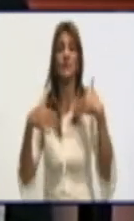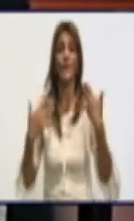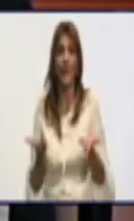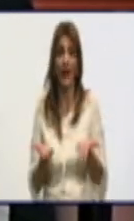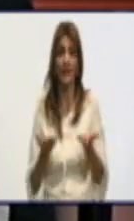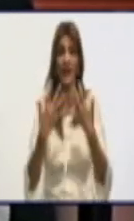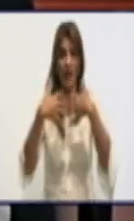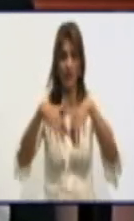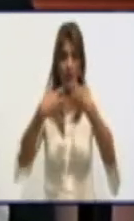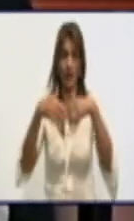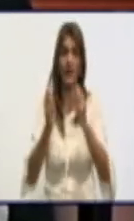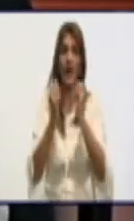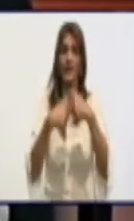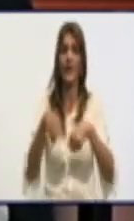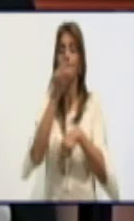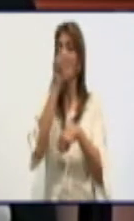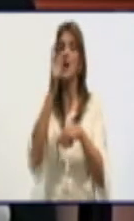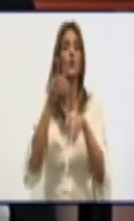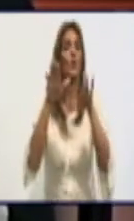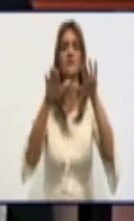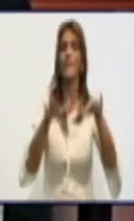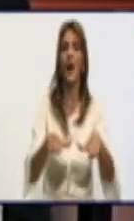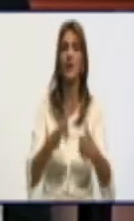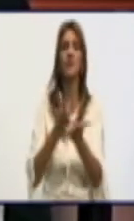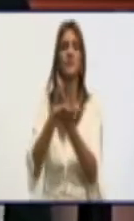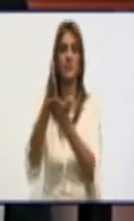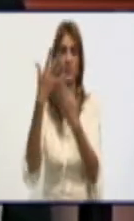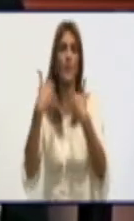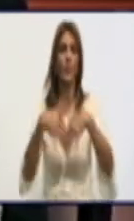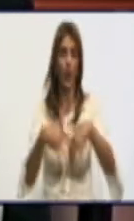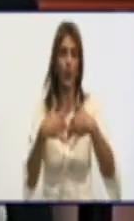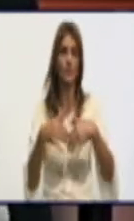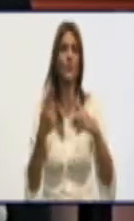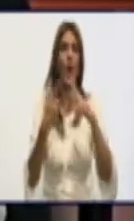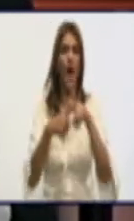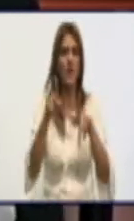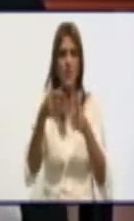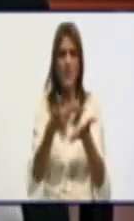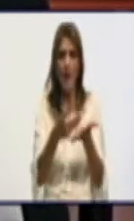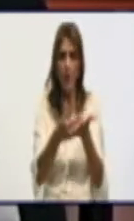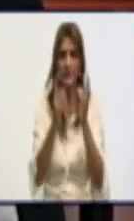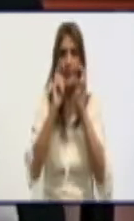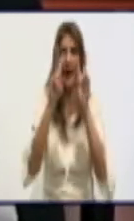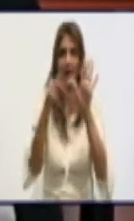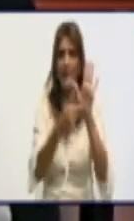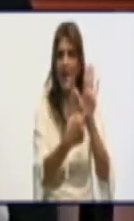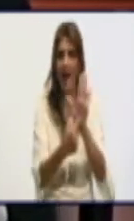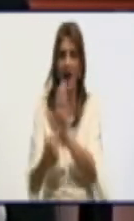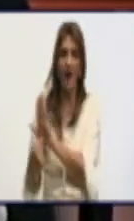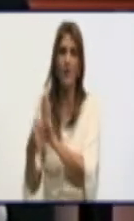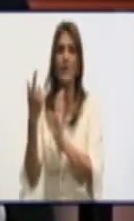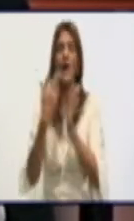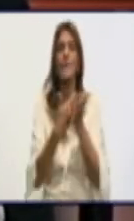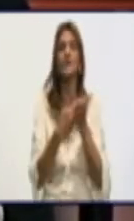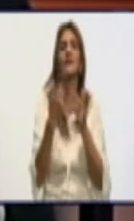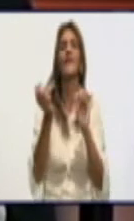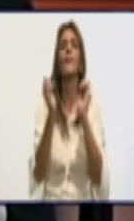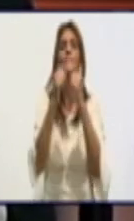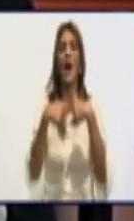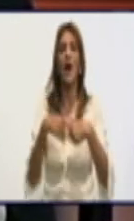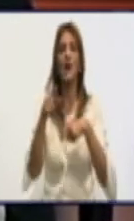diariamente esta cantidad de panes. Bueno, tenemos una muestra ahí, se puede observar de los panes que estamos vendiendo